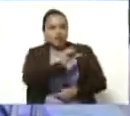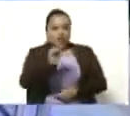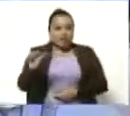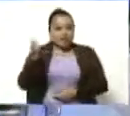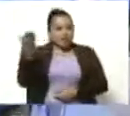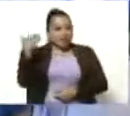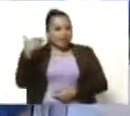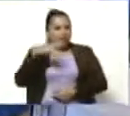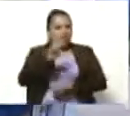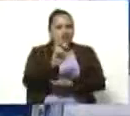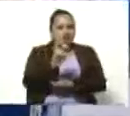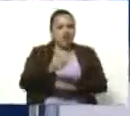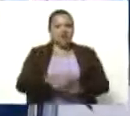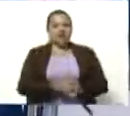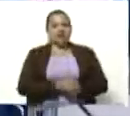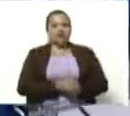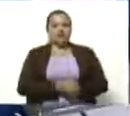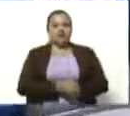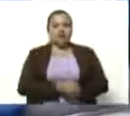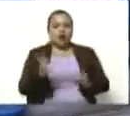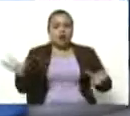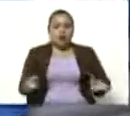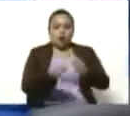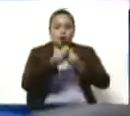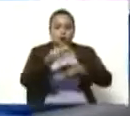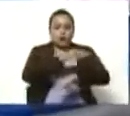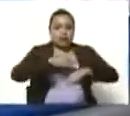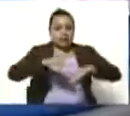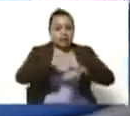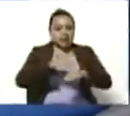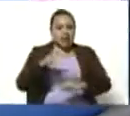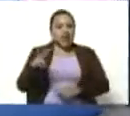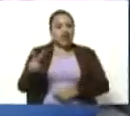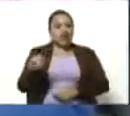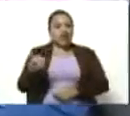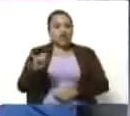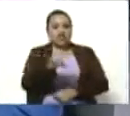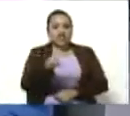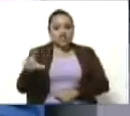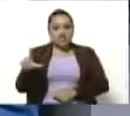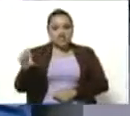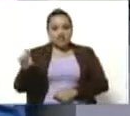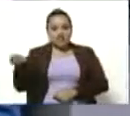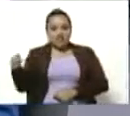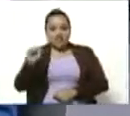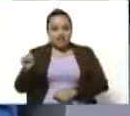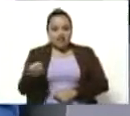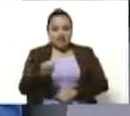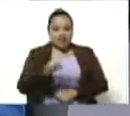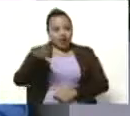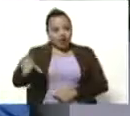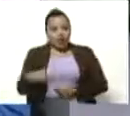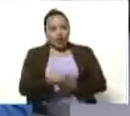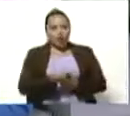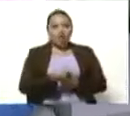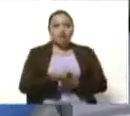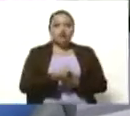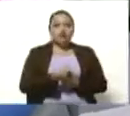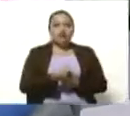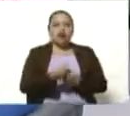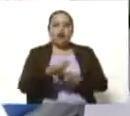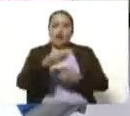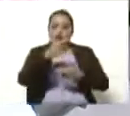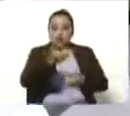viernes pasado, con nuestro ministro Ernesto Villegas presente, con autoridades de las embajadas de África. Nos